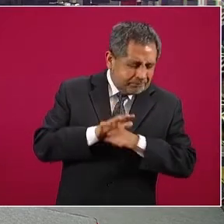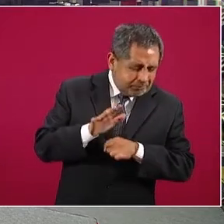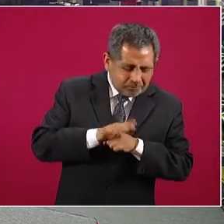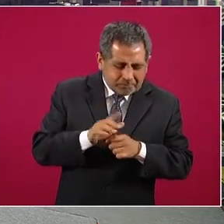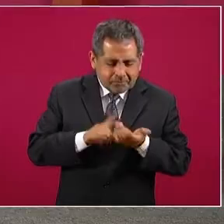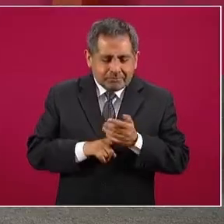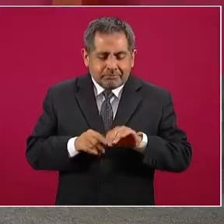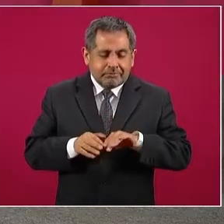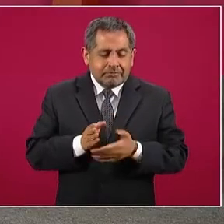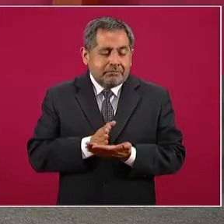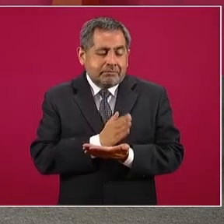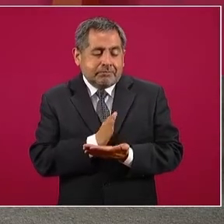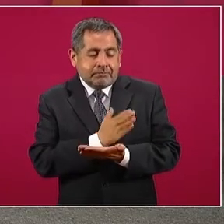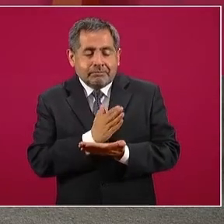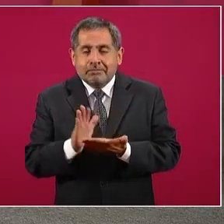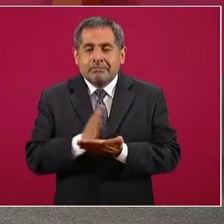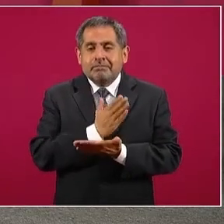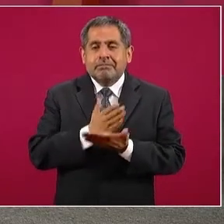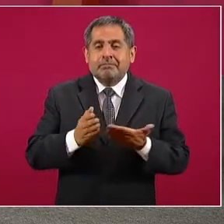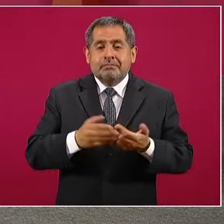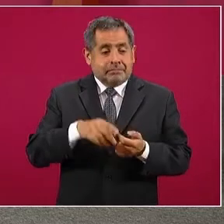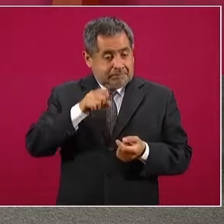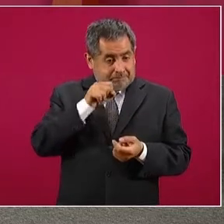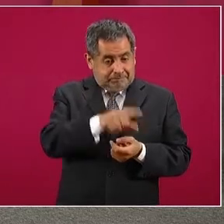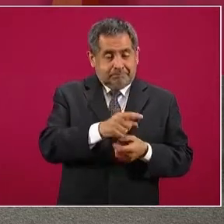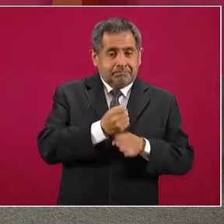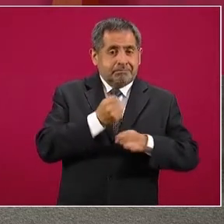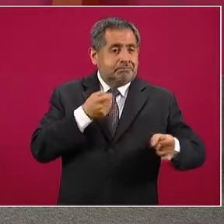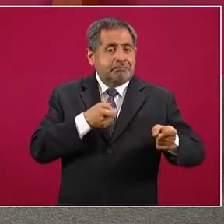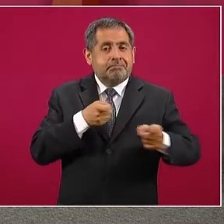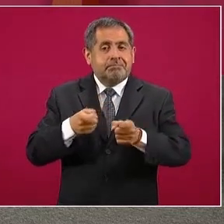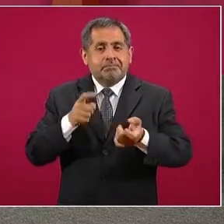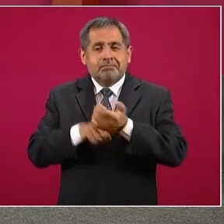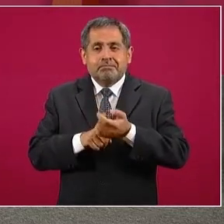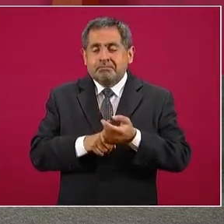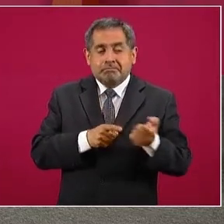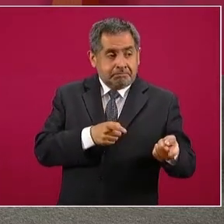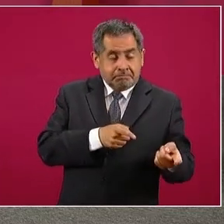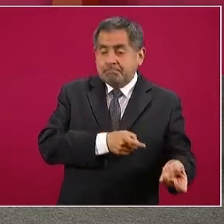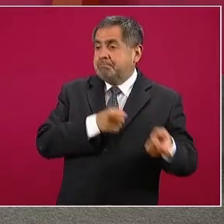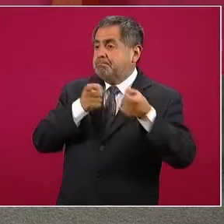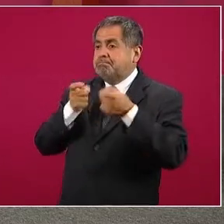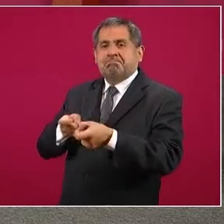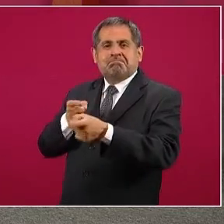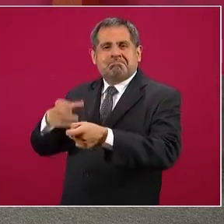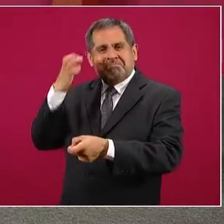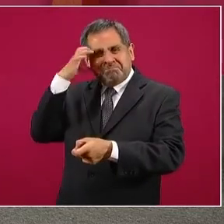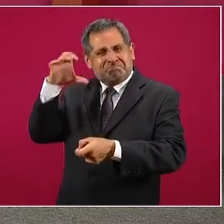y usan las armas armas para cometer crímenes.